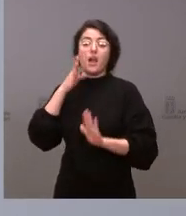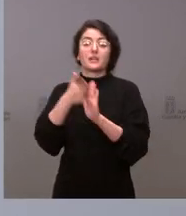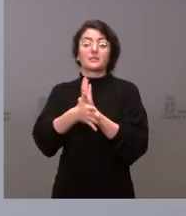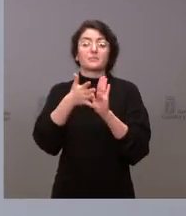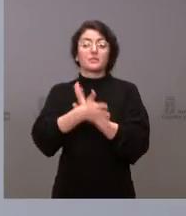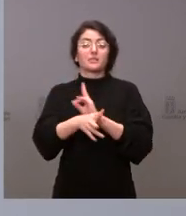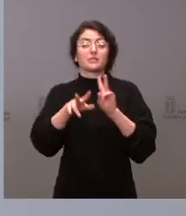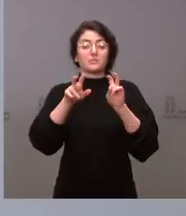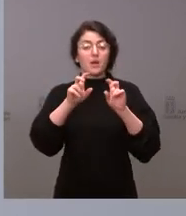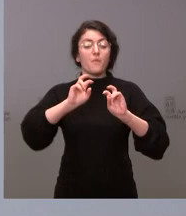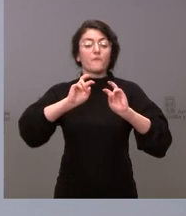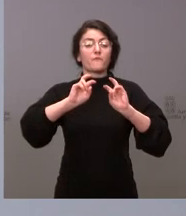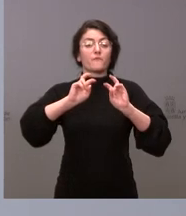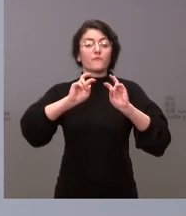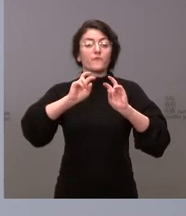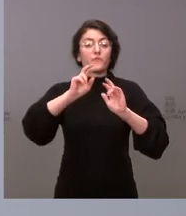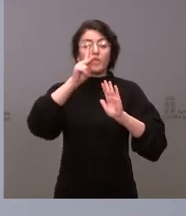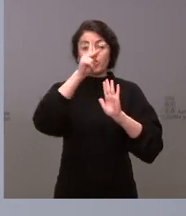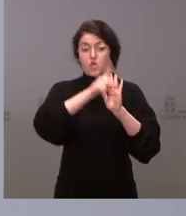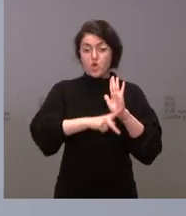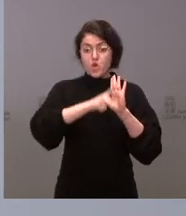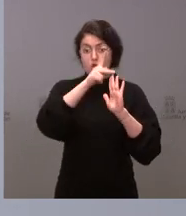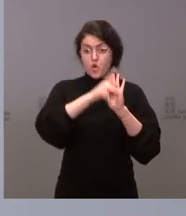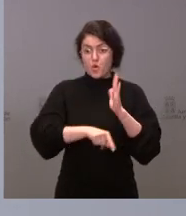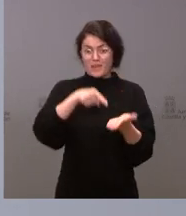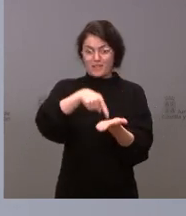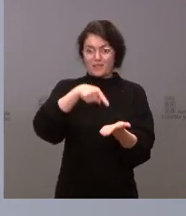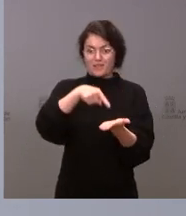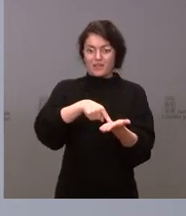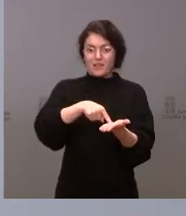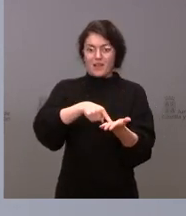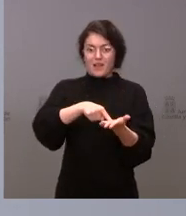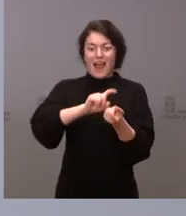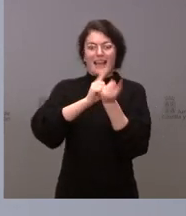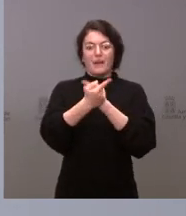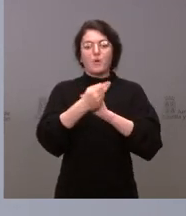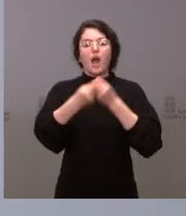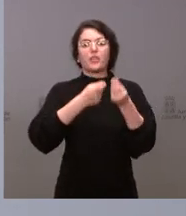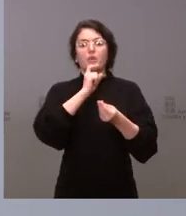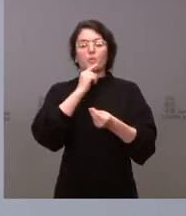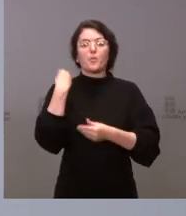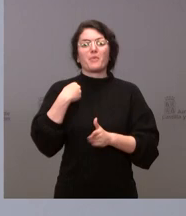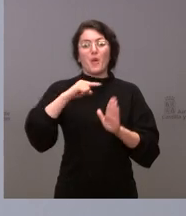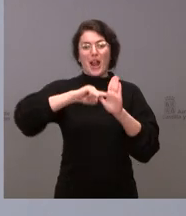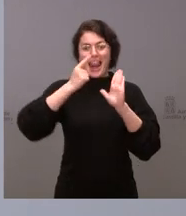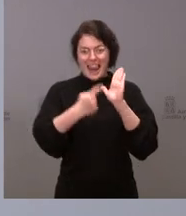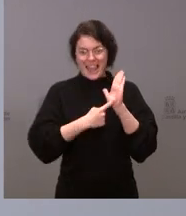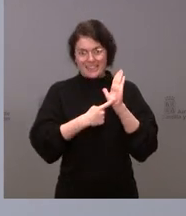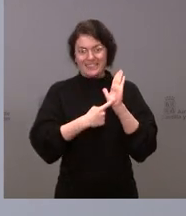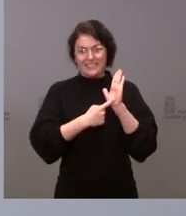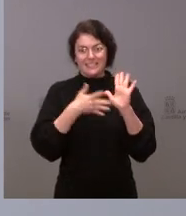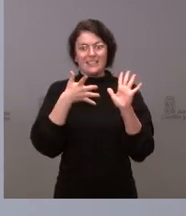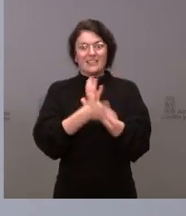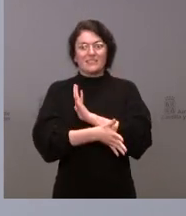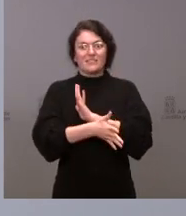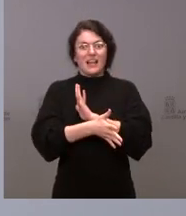de una norma tributaria tiene que hacerse en Castilla y León con rango de ley, ni siquiera cabe un decreto ley, por tanto, lleva